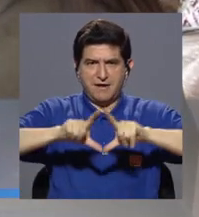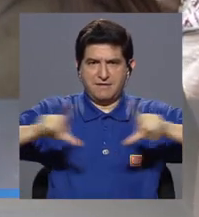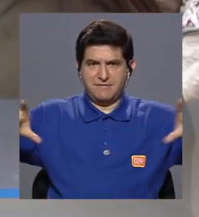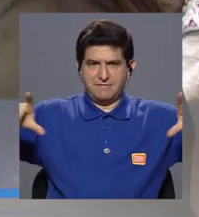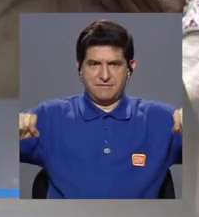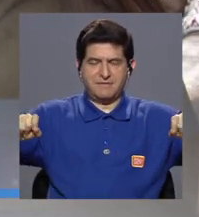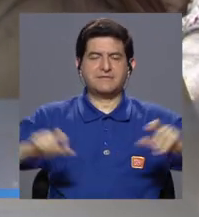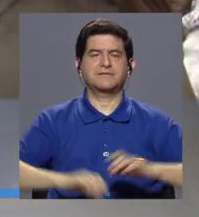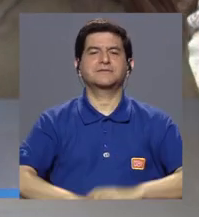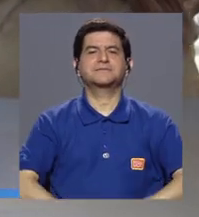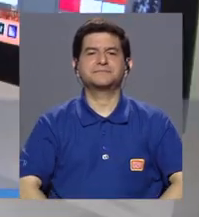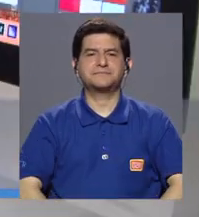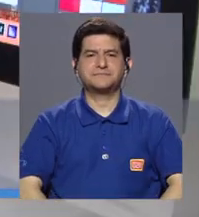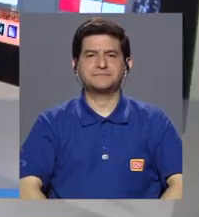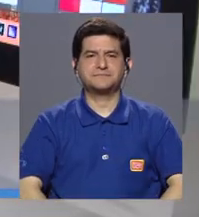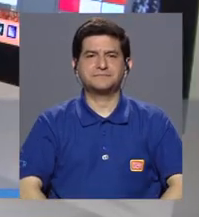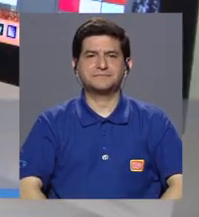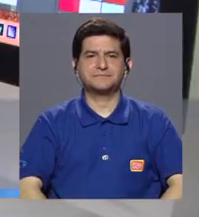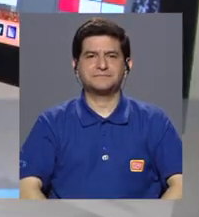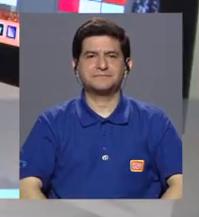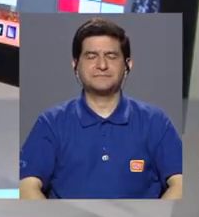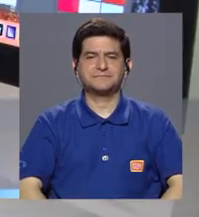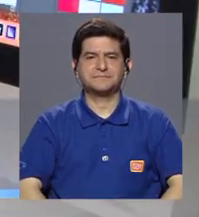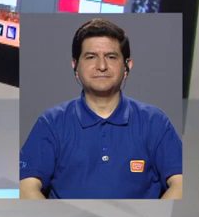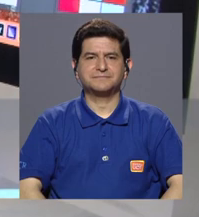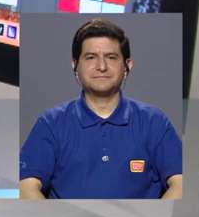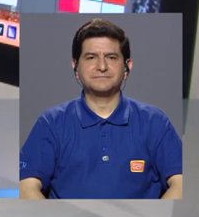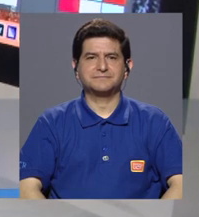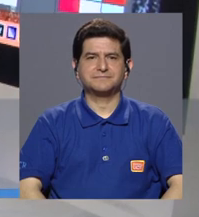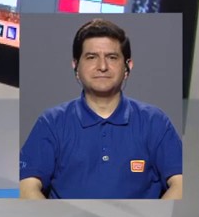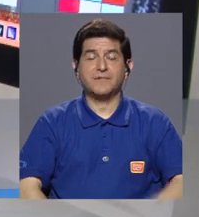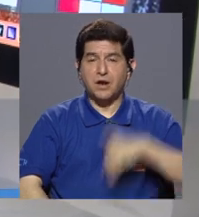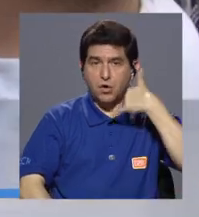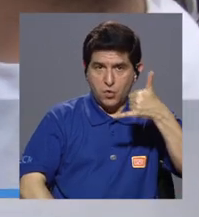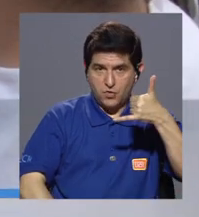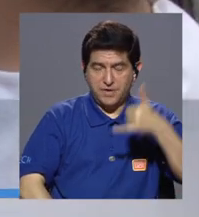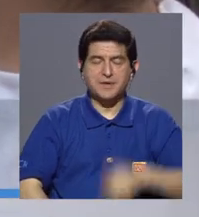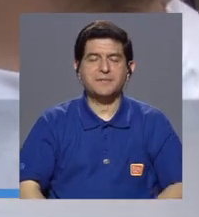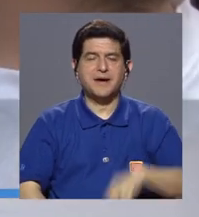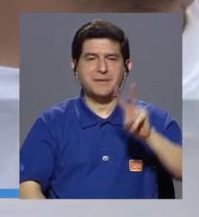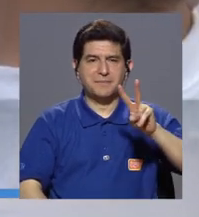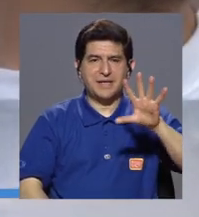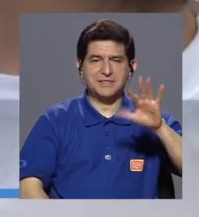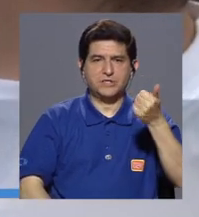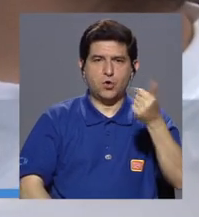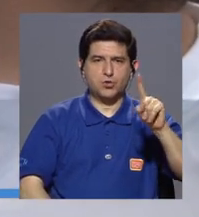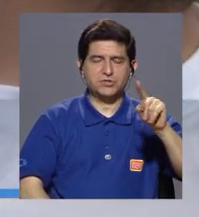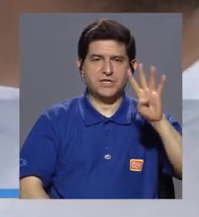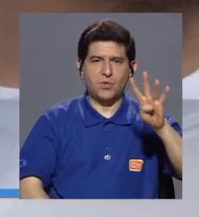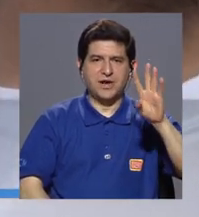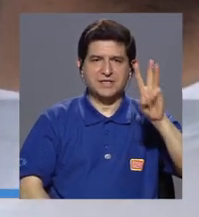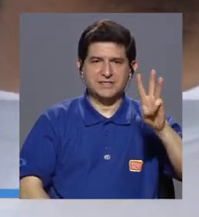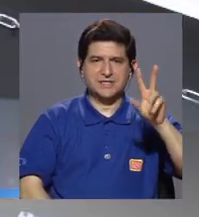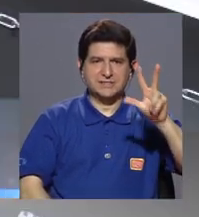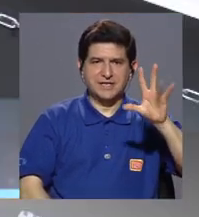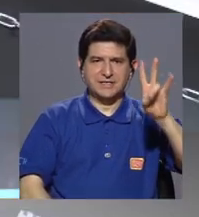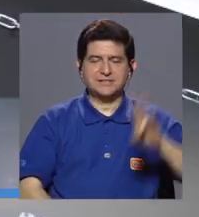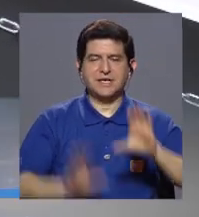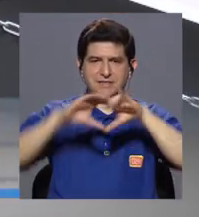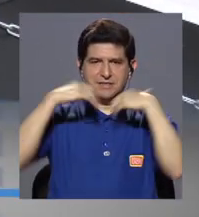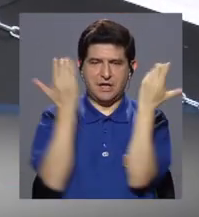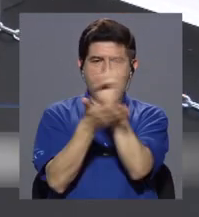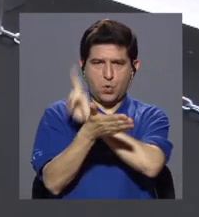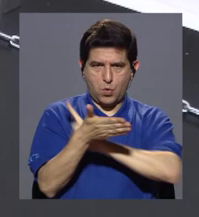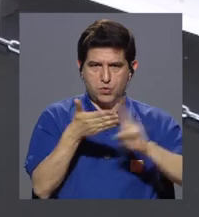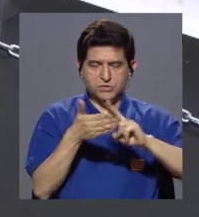.cu.ucr.ac.cr o llamar al teléfono 2511 4637 del